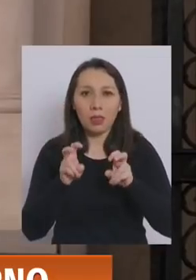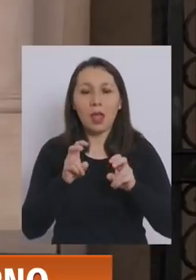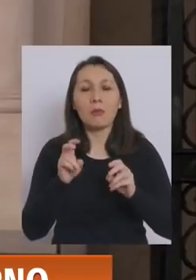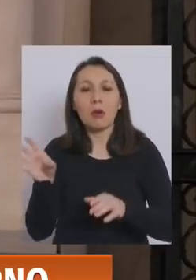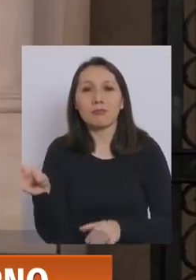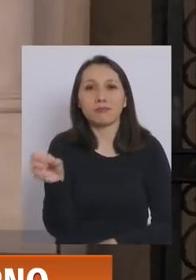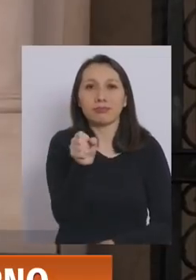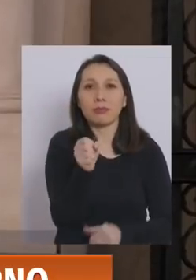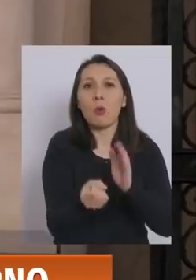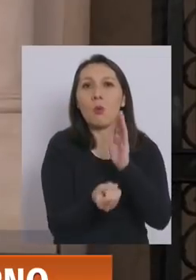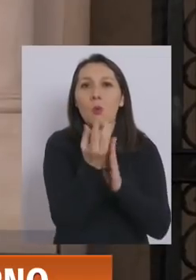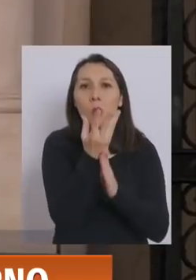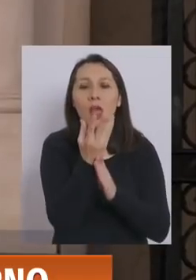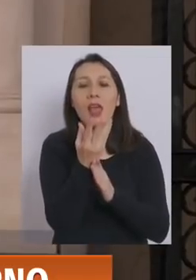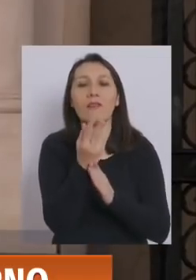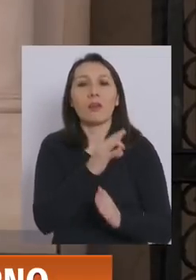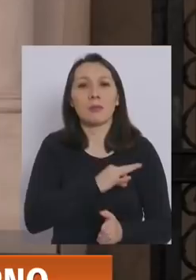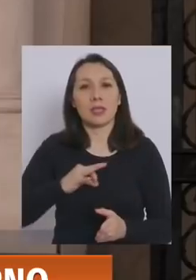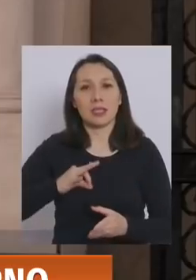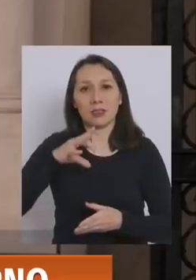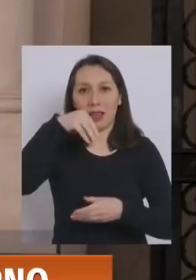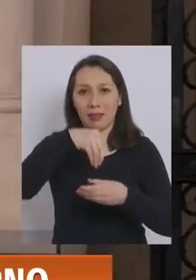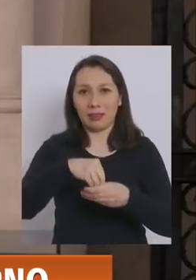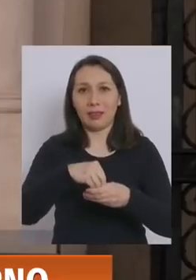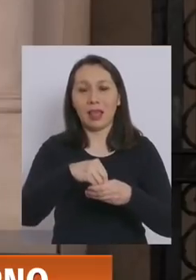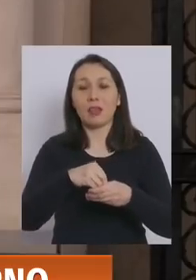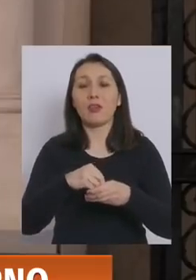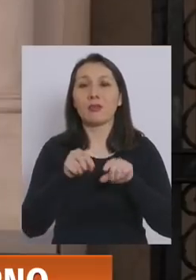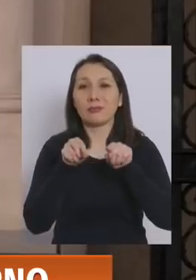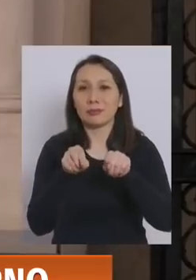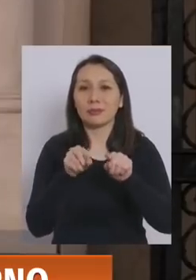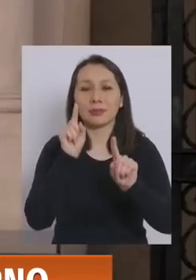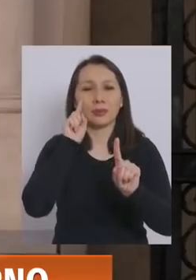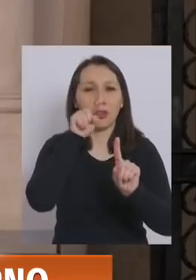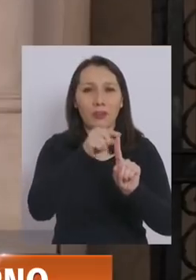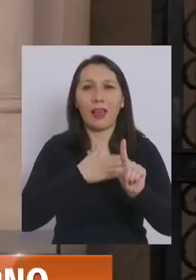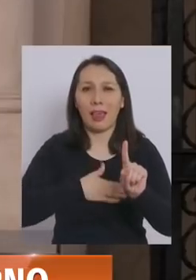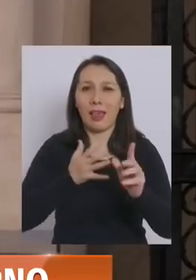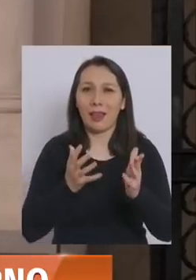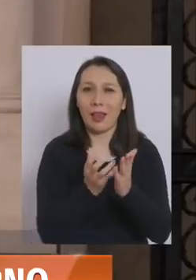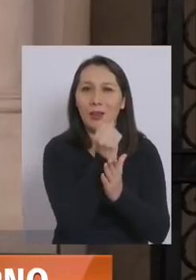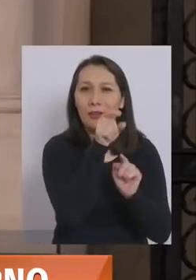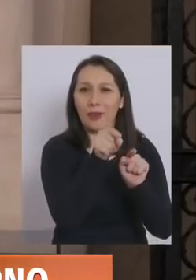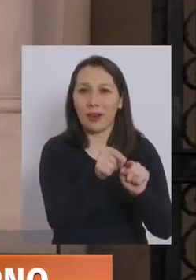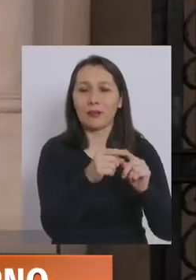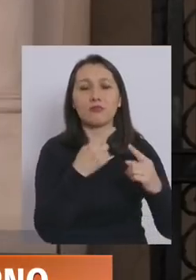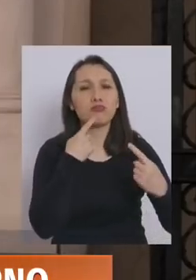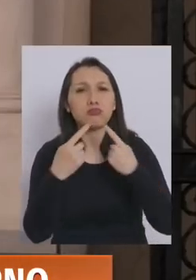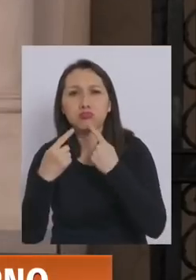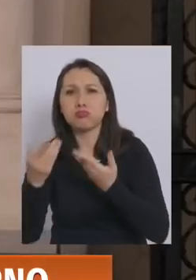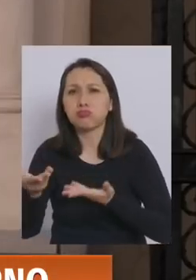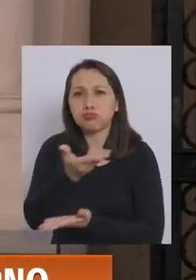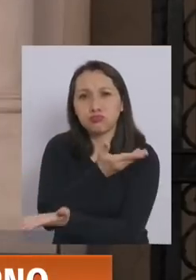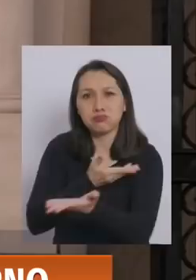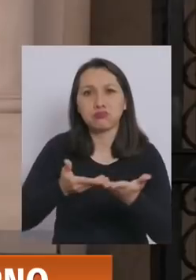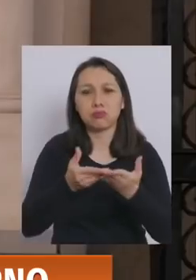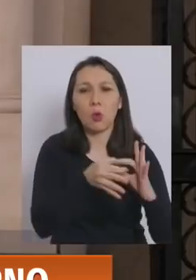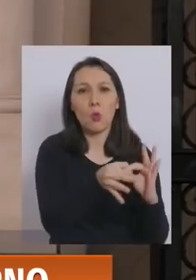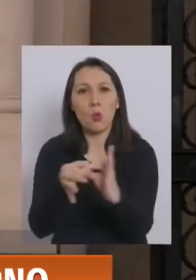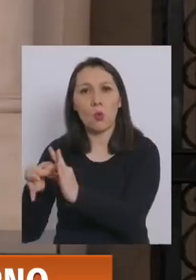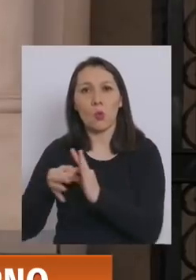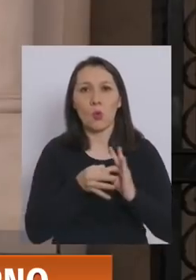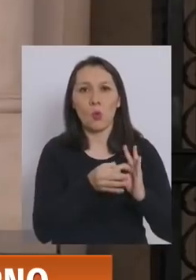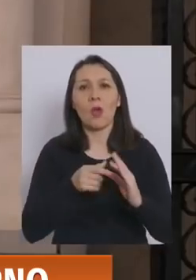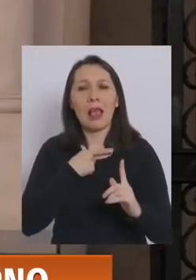nombramiento del nuevo Ministro de Interior apunta exactamente en esa línea. En la línea del diálogo, en la línea de la unidad,